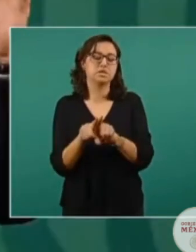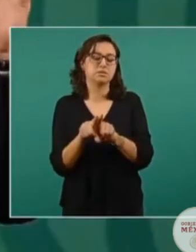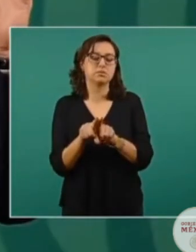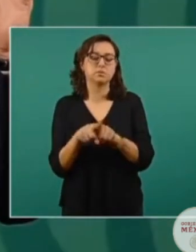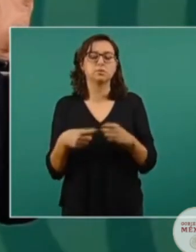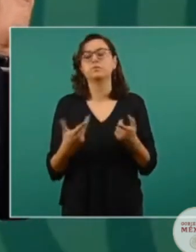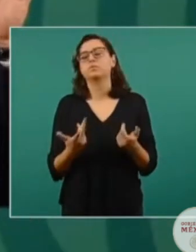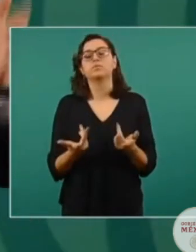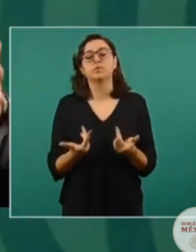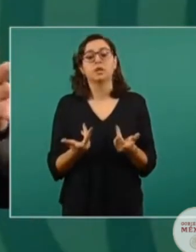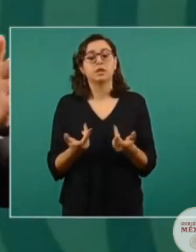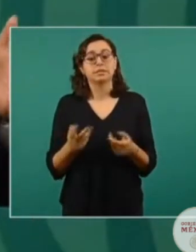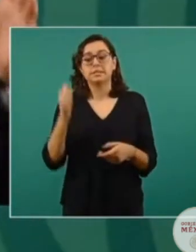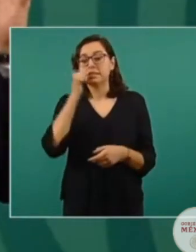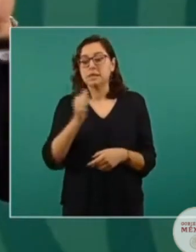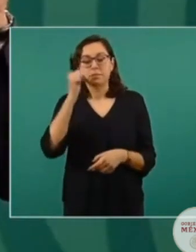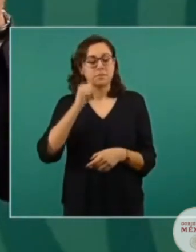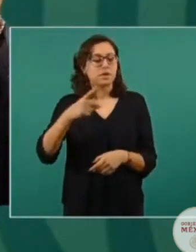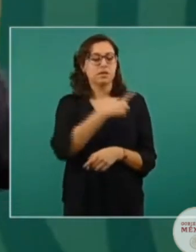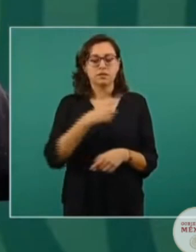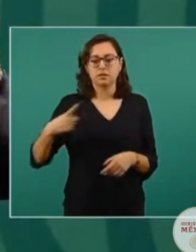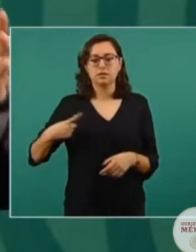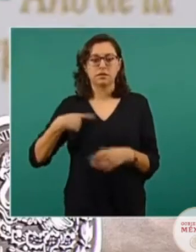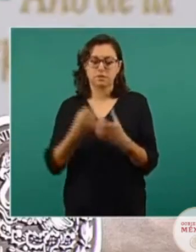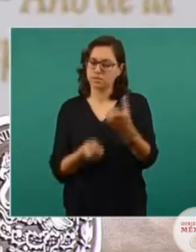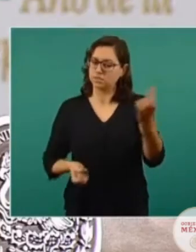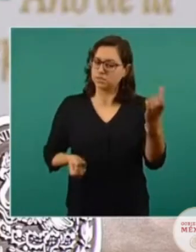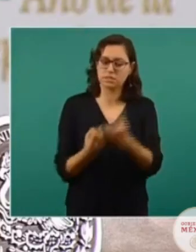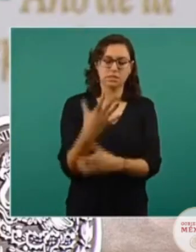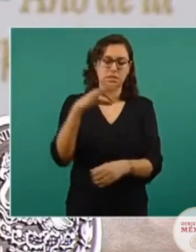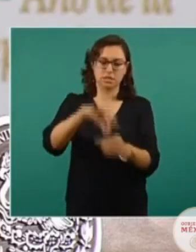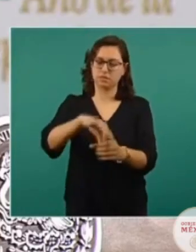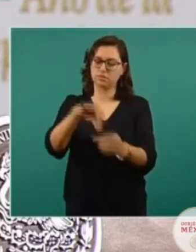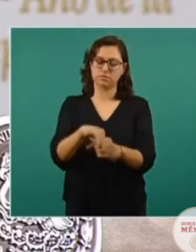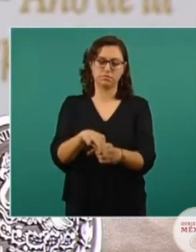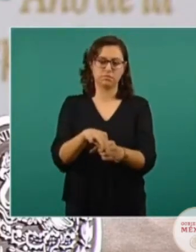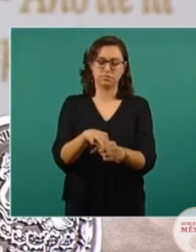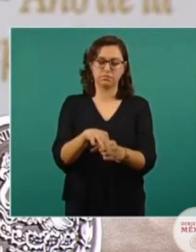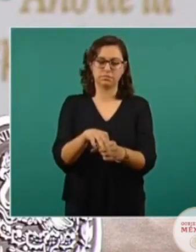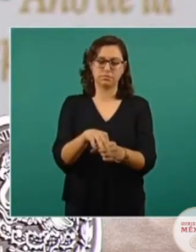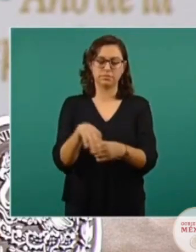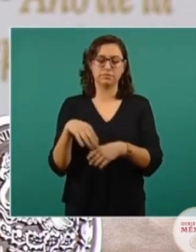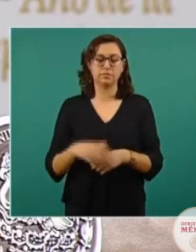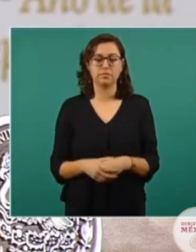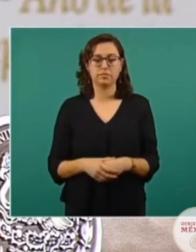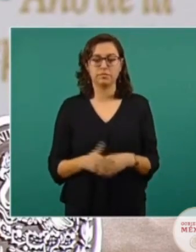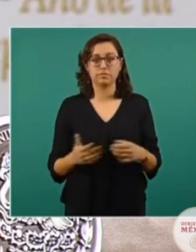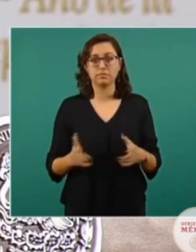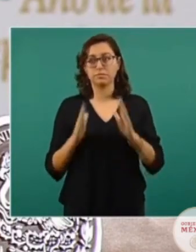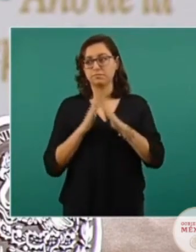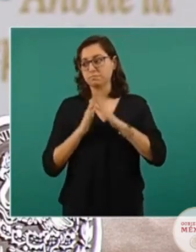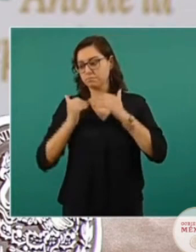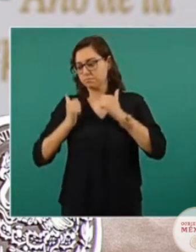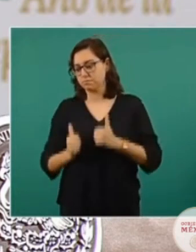Entonces, lo mejor es votar, que nadie se quede